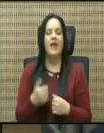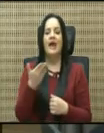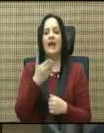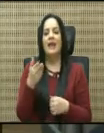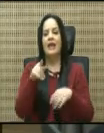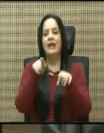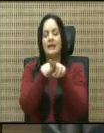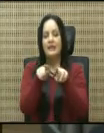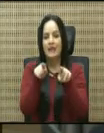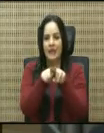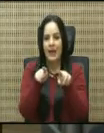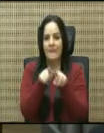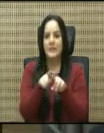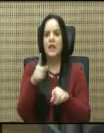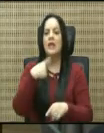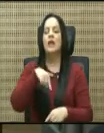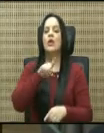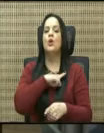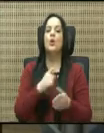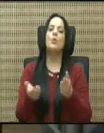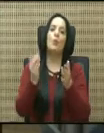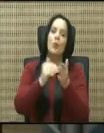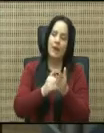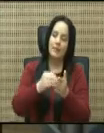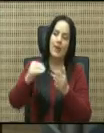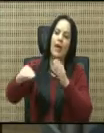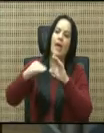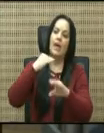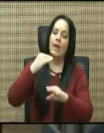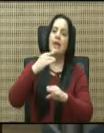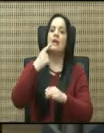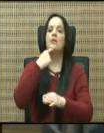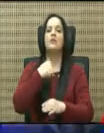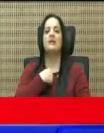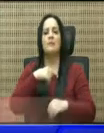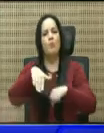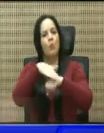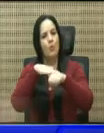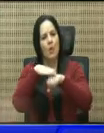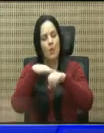también nos remiten nuevamente y nos indican que por favor revisemos la página.